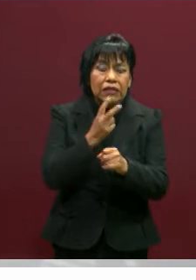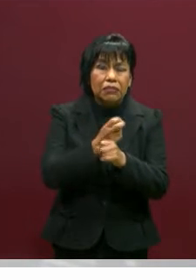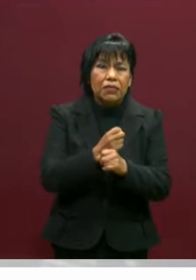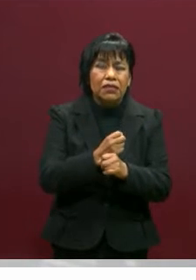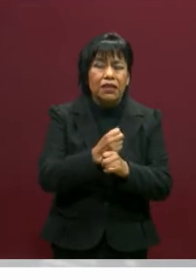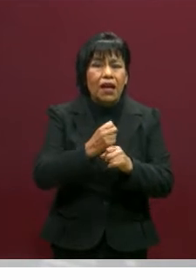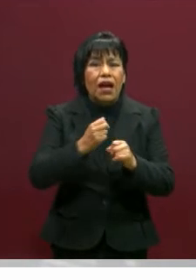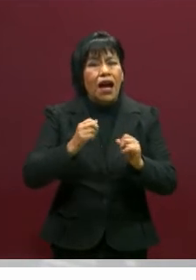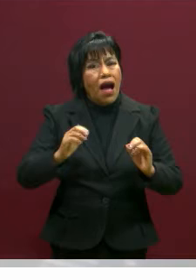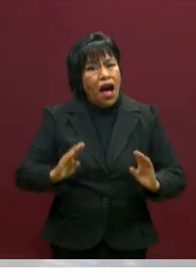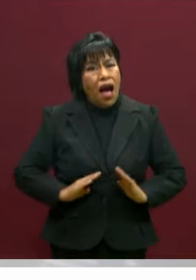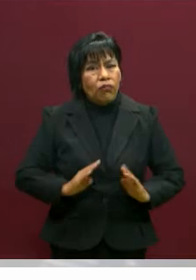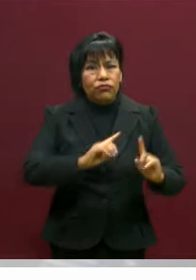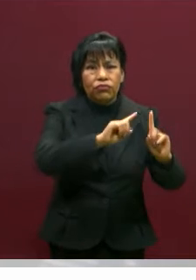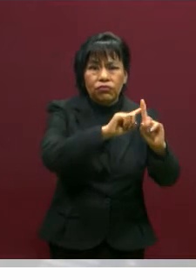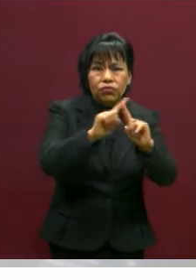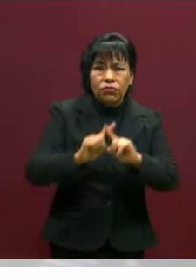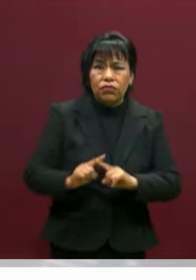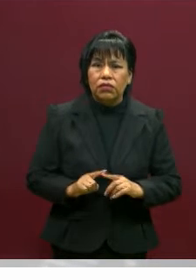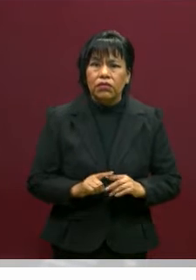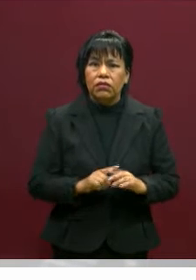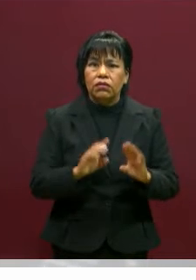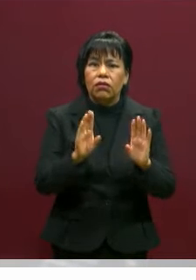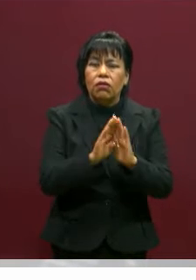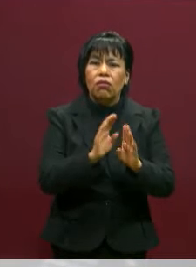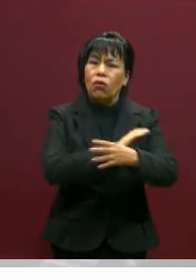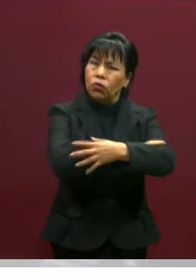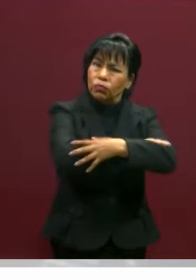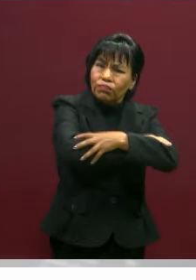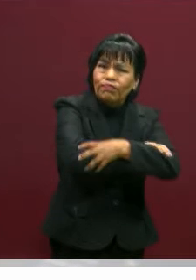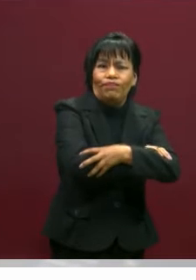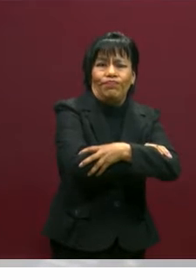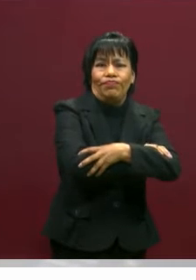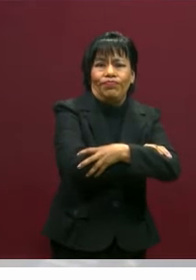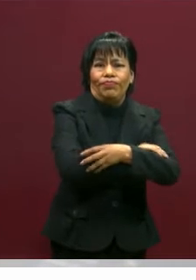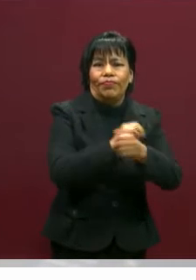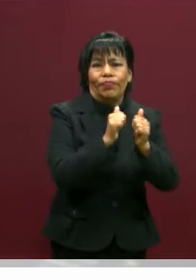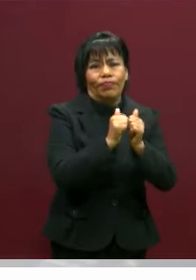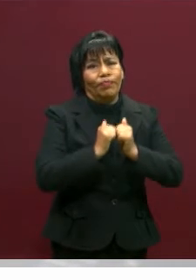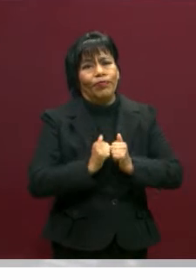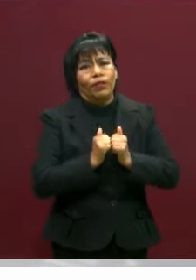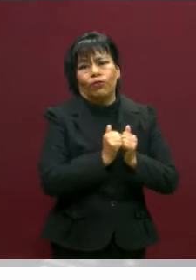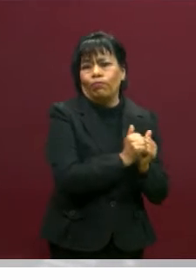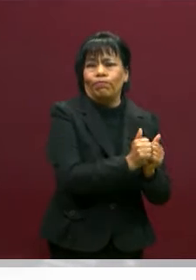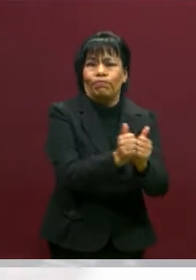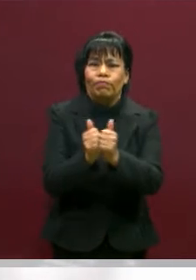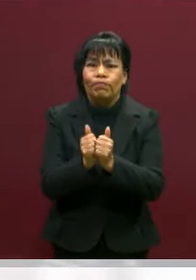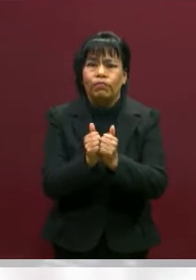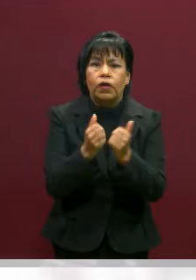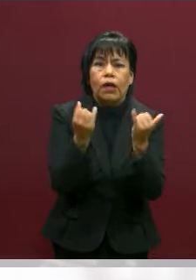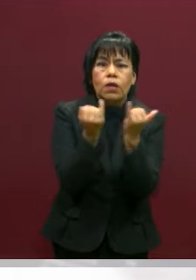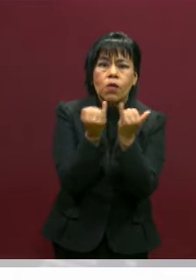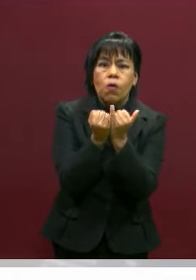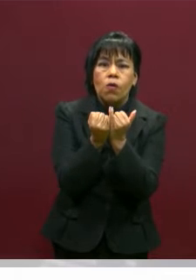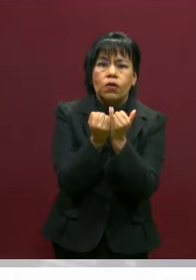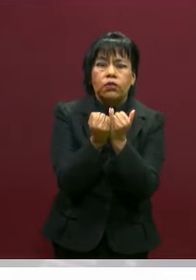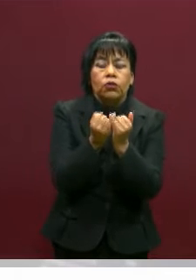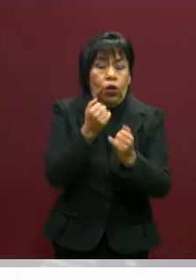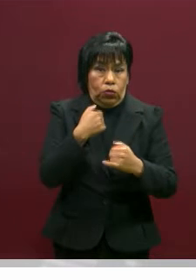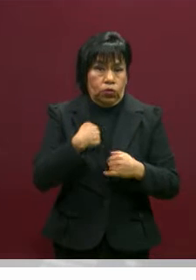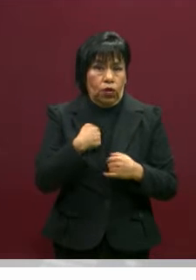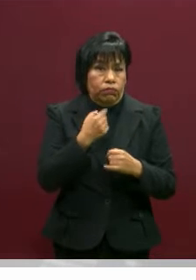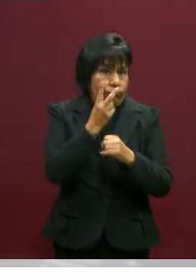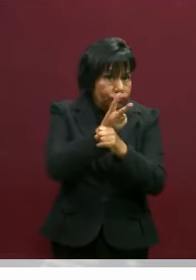nueva actitud. ¿De qué manera puedo ser solidario conmigo mismo y con los demás? Yo invito a toda la gente a que hagamos esta